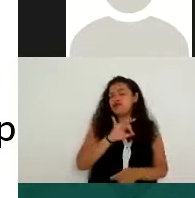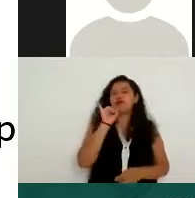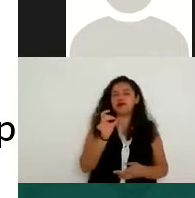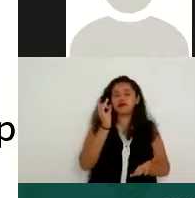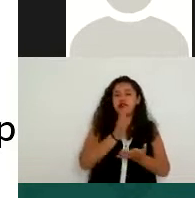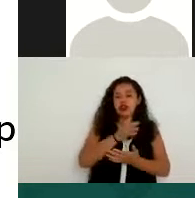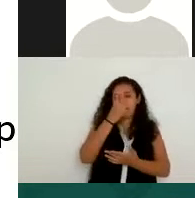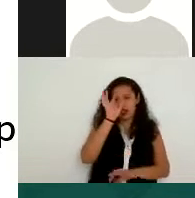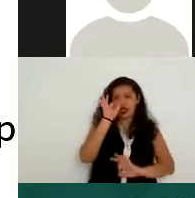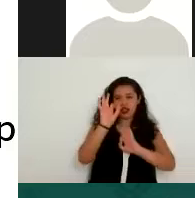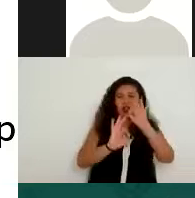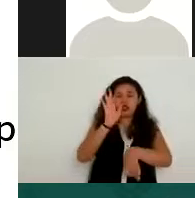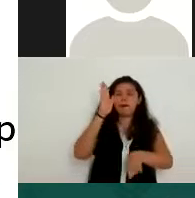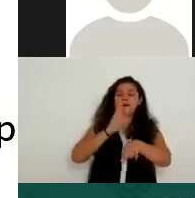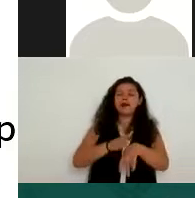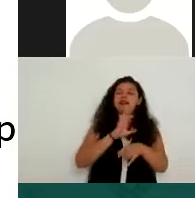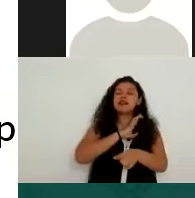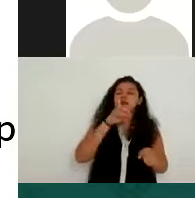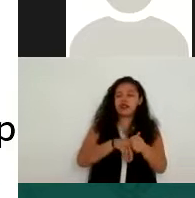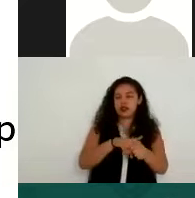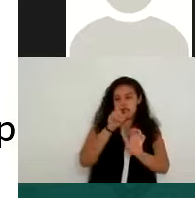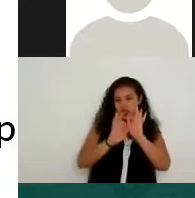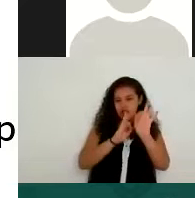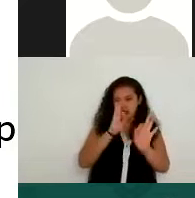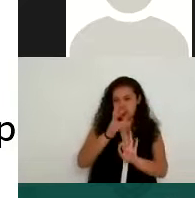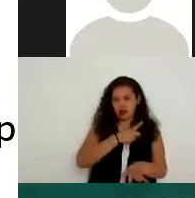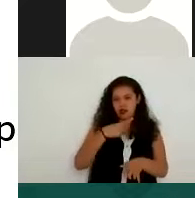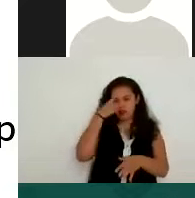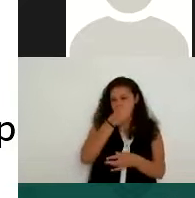más particular, ¿no? En cuanto a las medidas de seguridad.